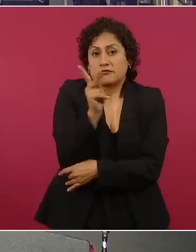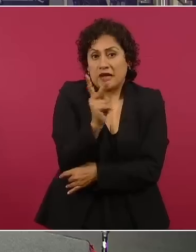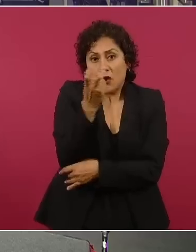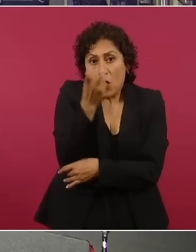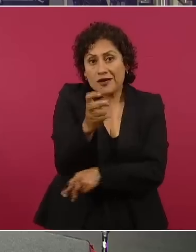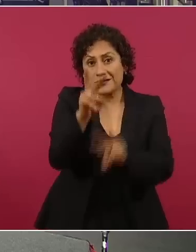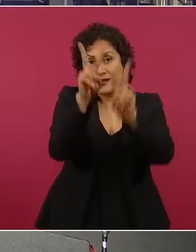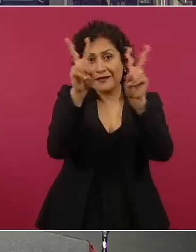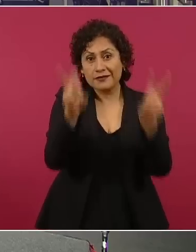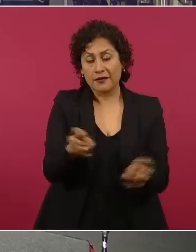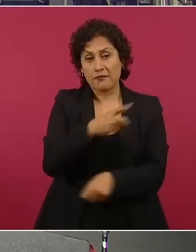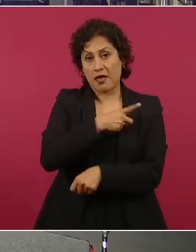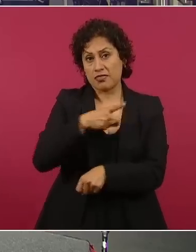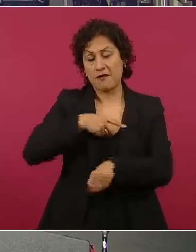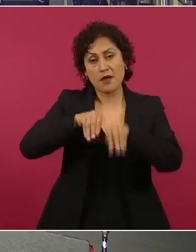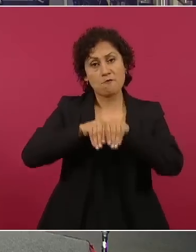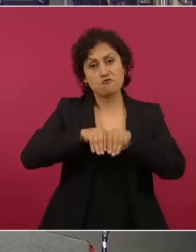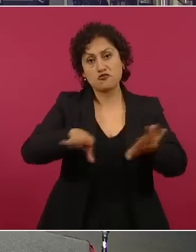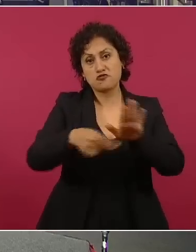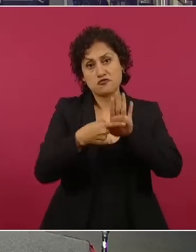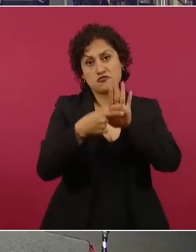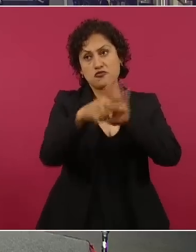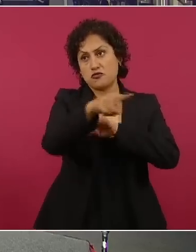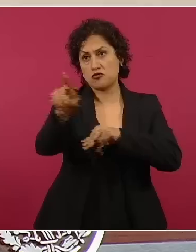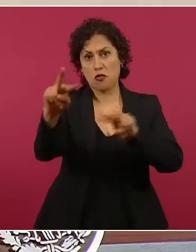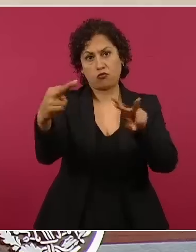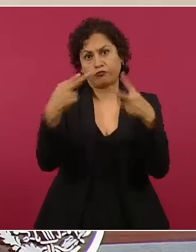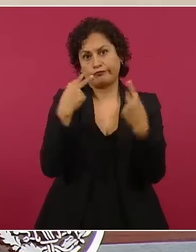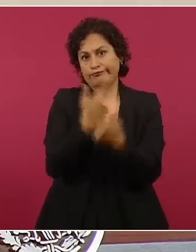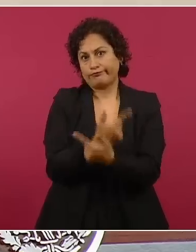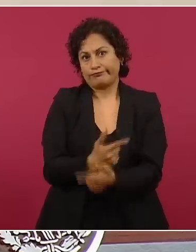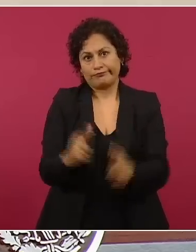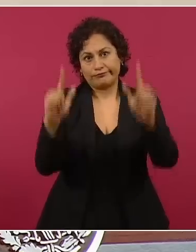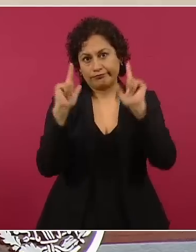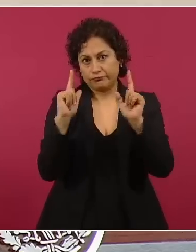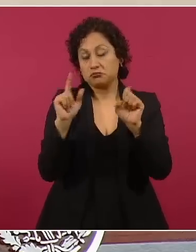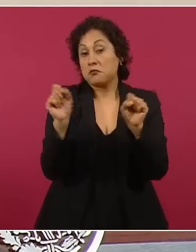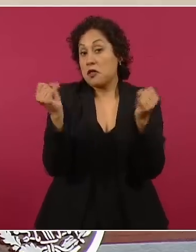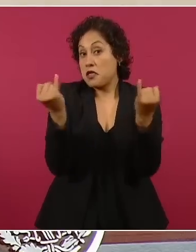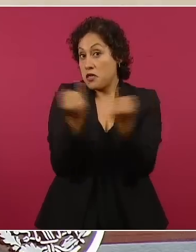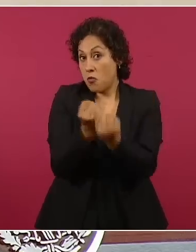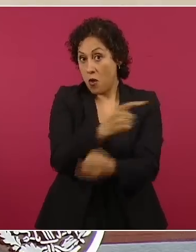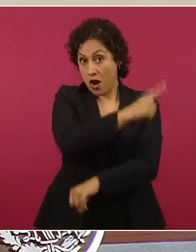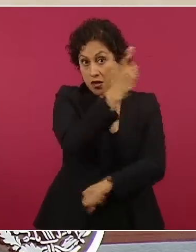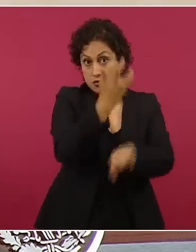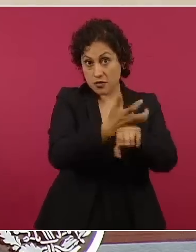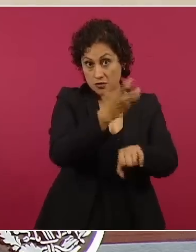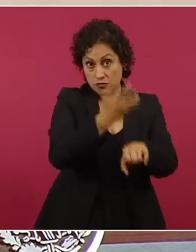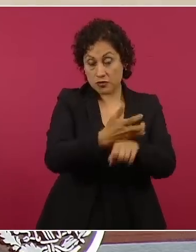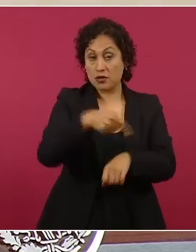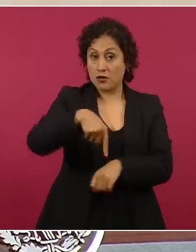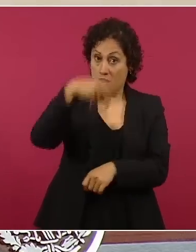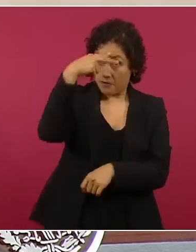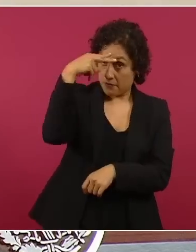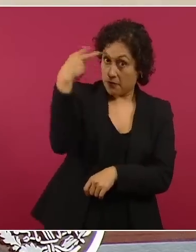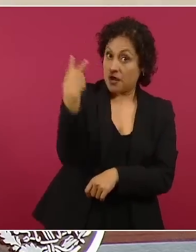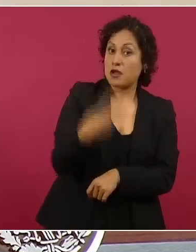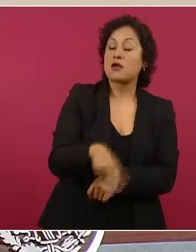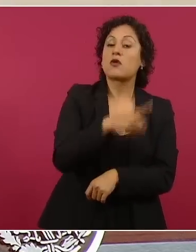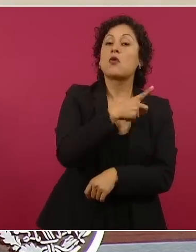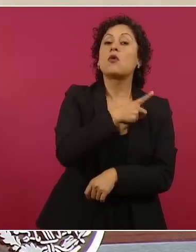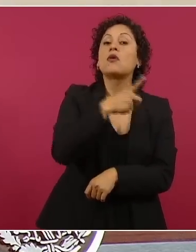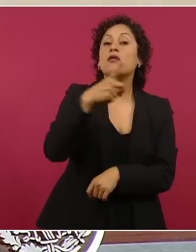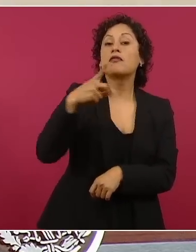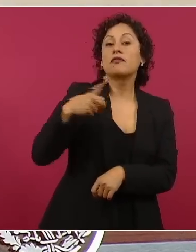y en Estados Unidos y aquí en México siempre se debe de poner por